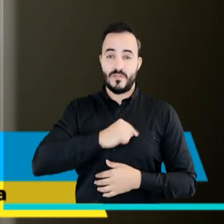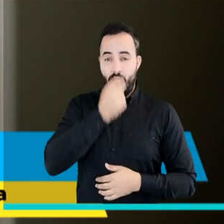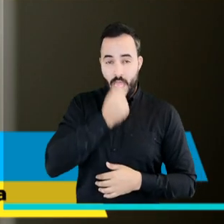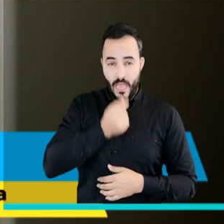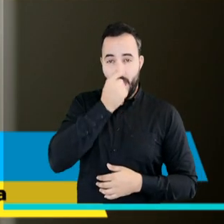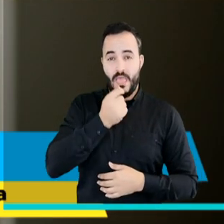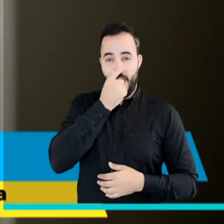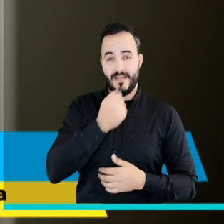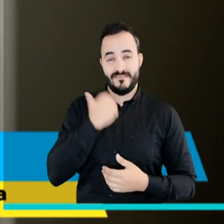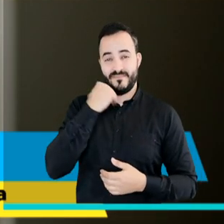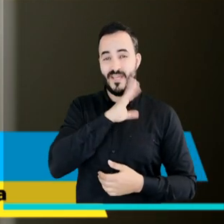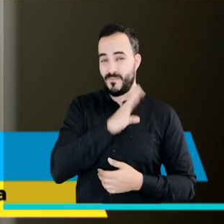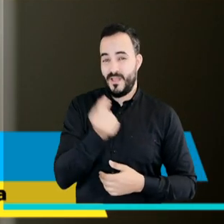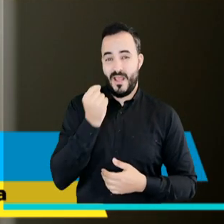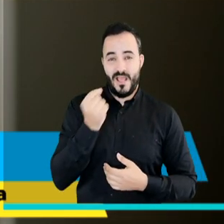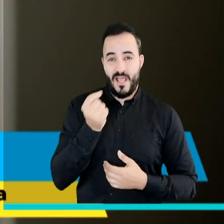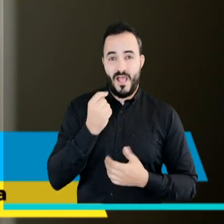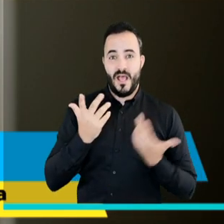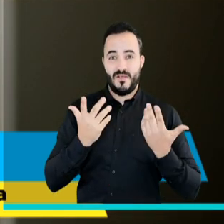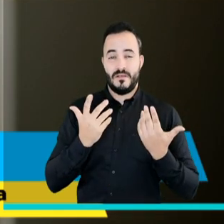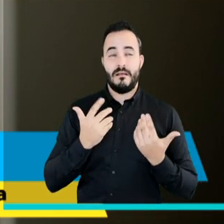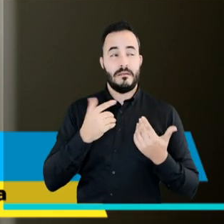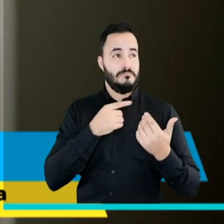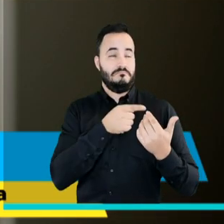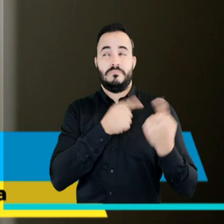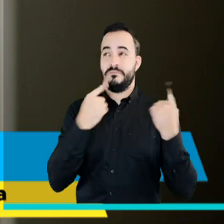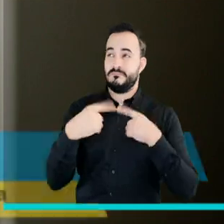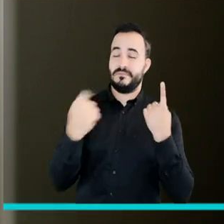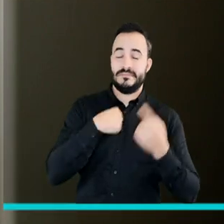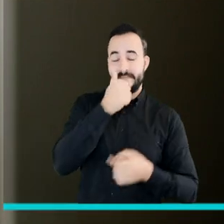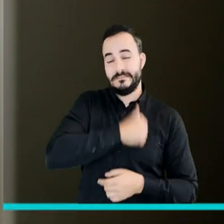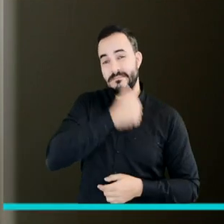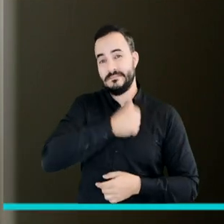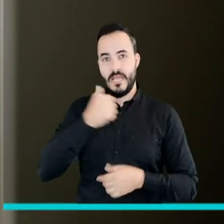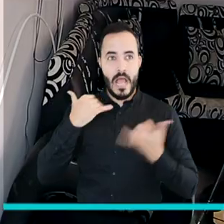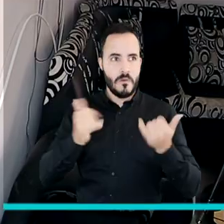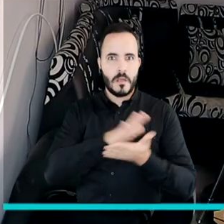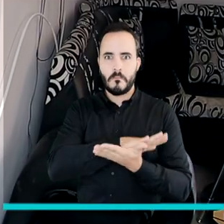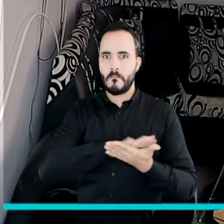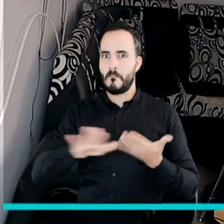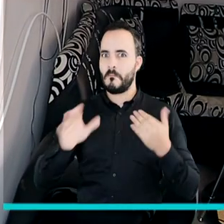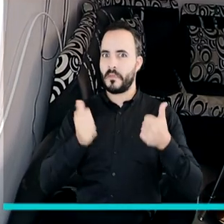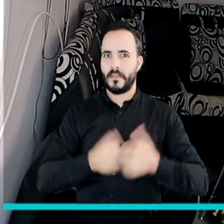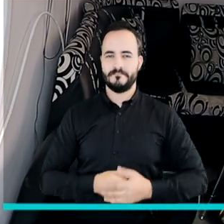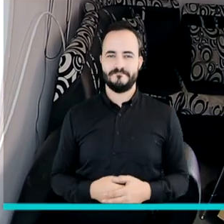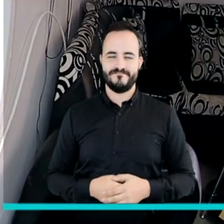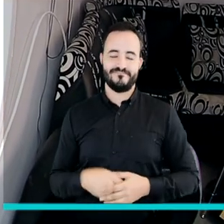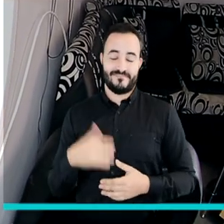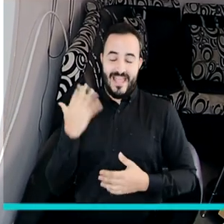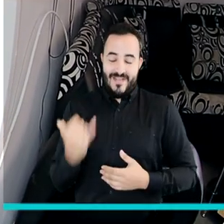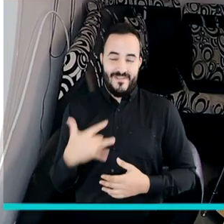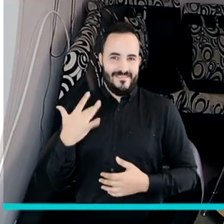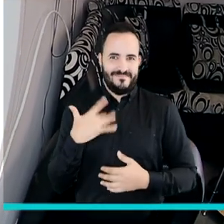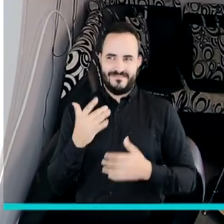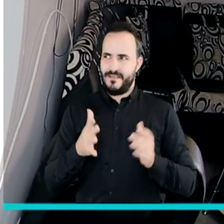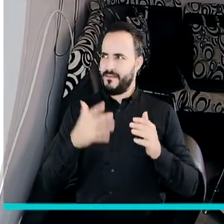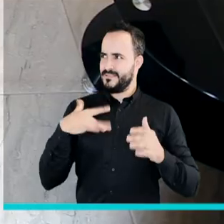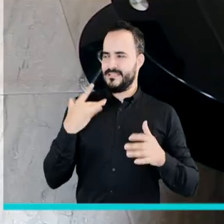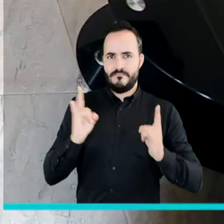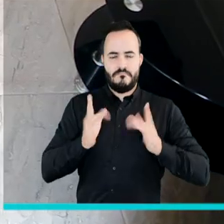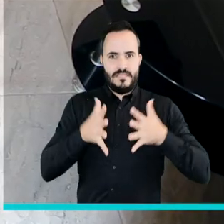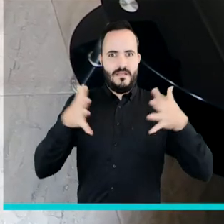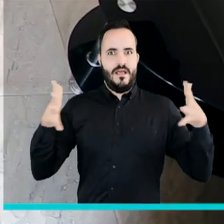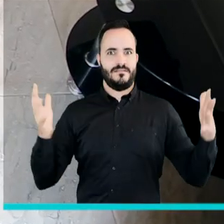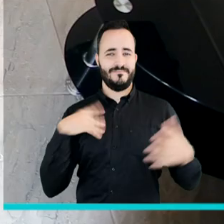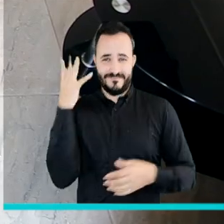renitis, entonces ya no tenemos tanta alergia. Se siente muy grande, diferente y